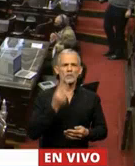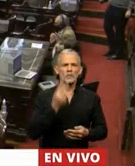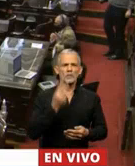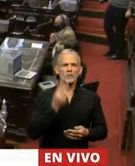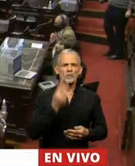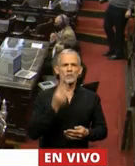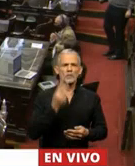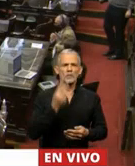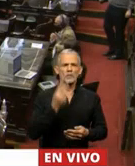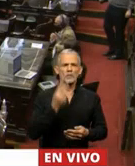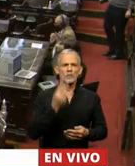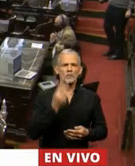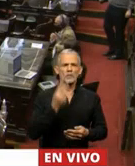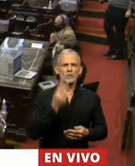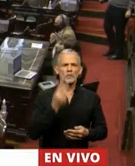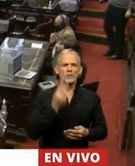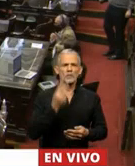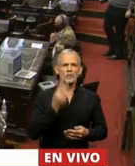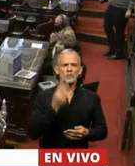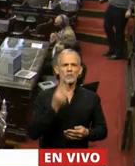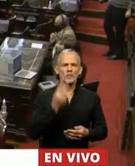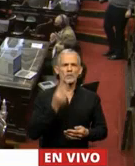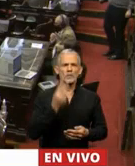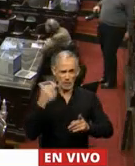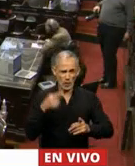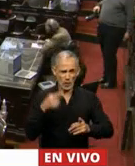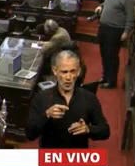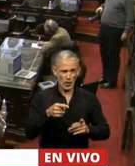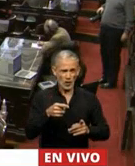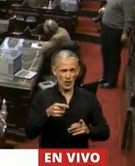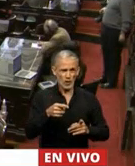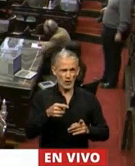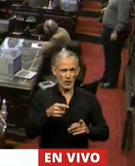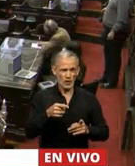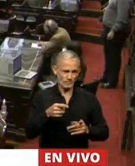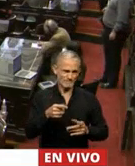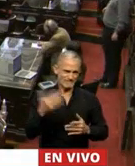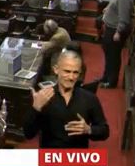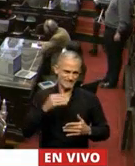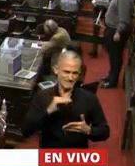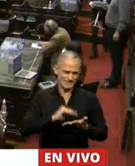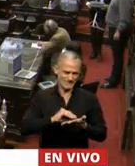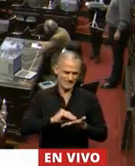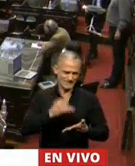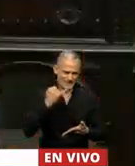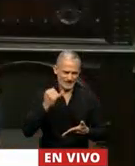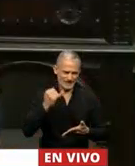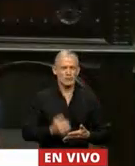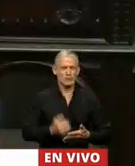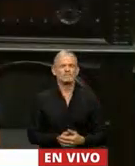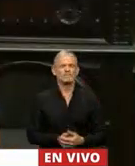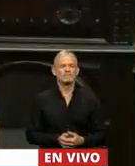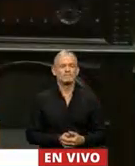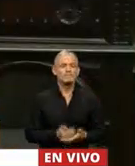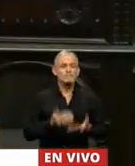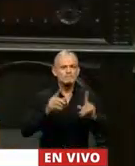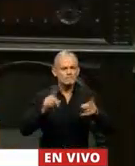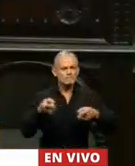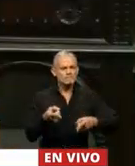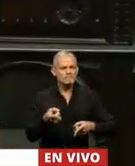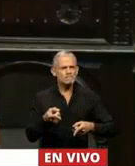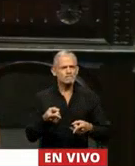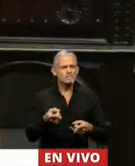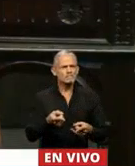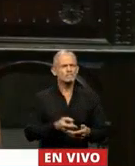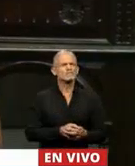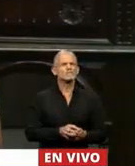las manifestaciones de la diputada que me antecedió. Y además de